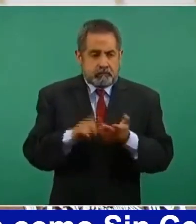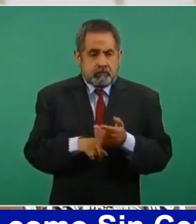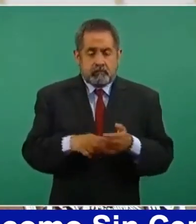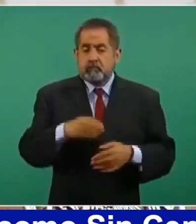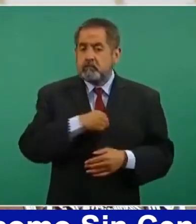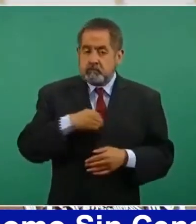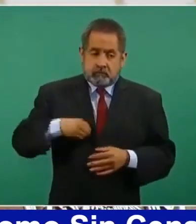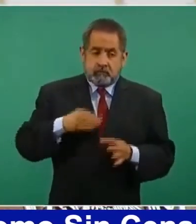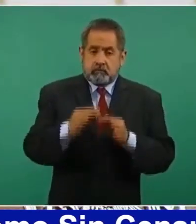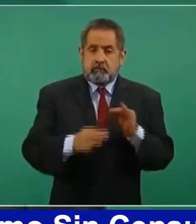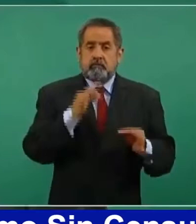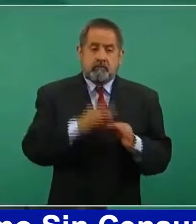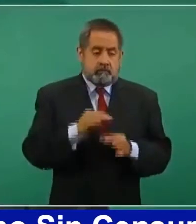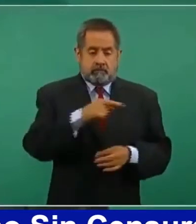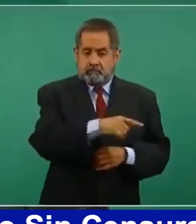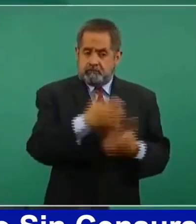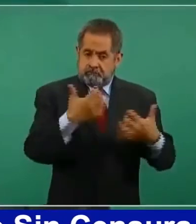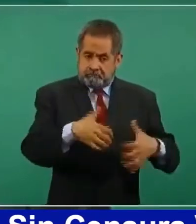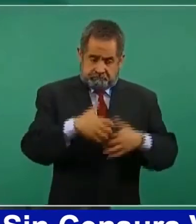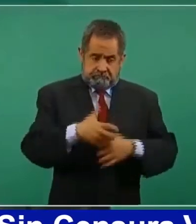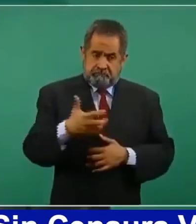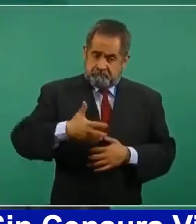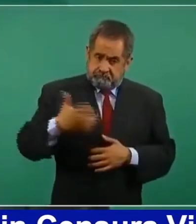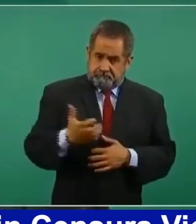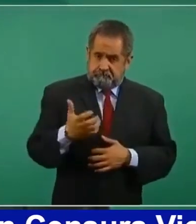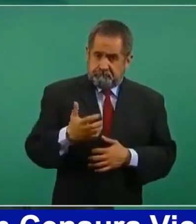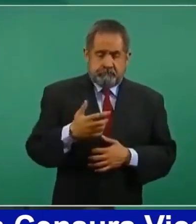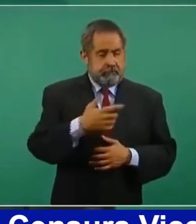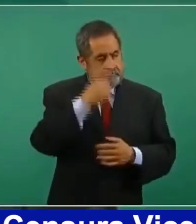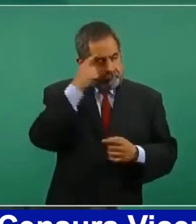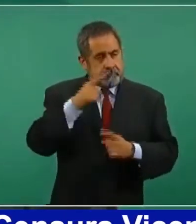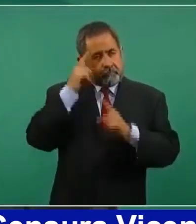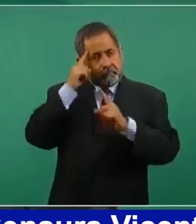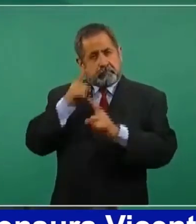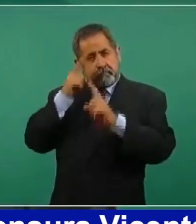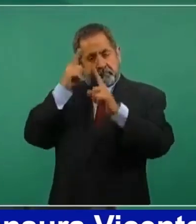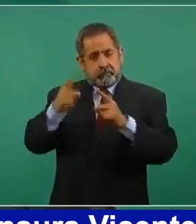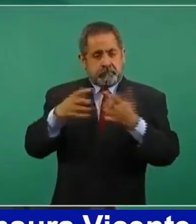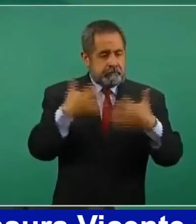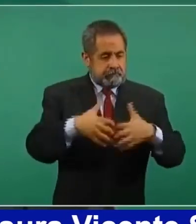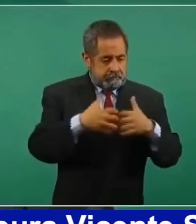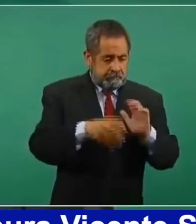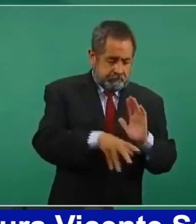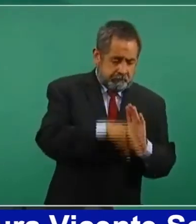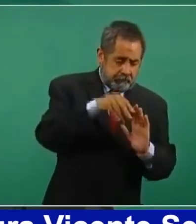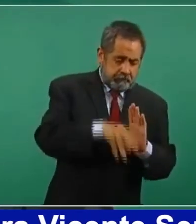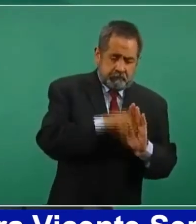cumpla con la meta de